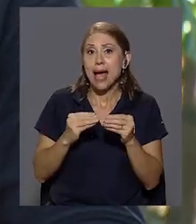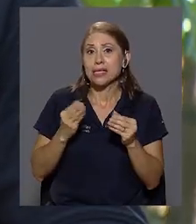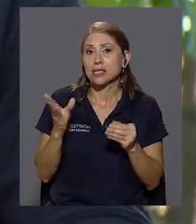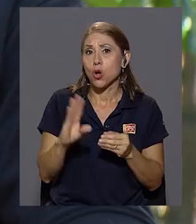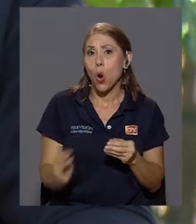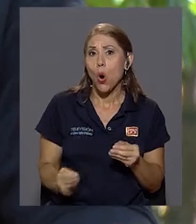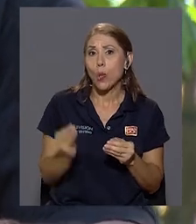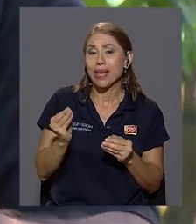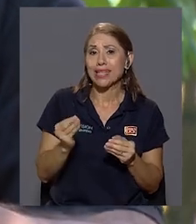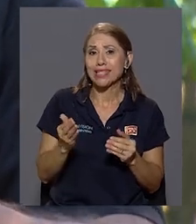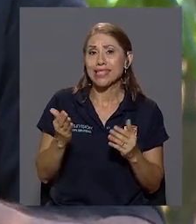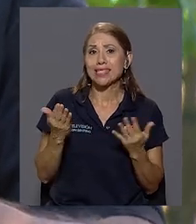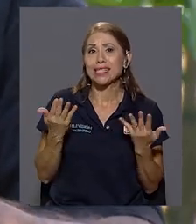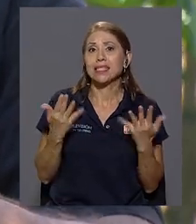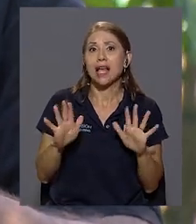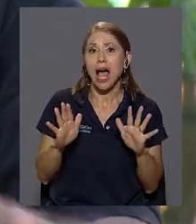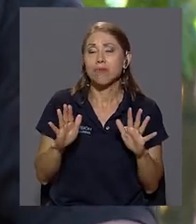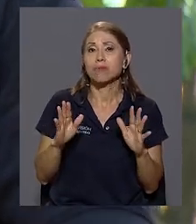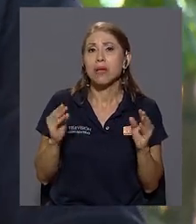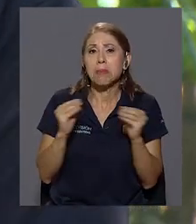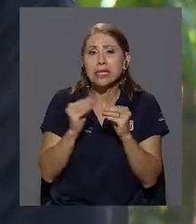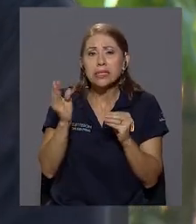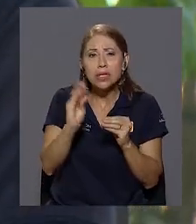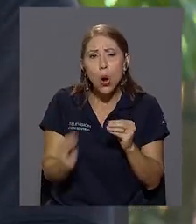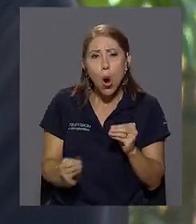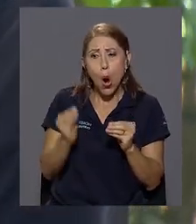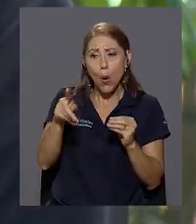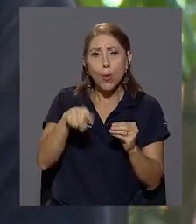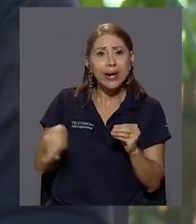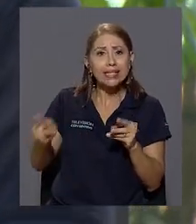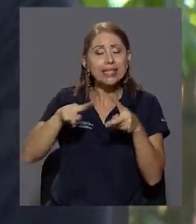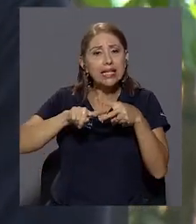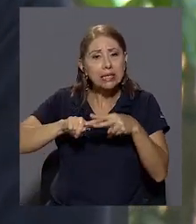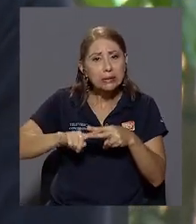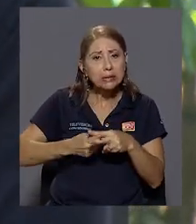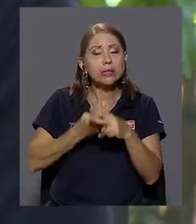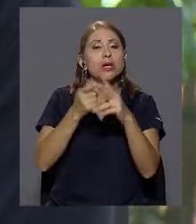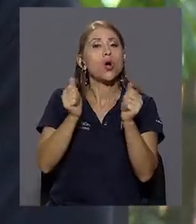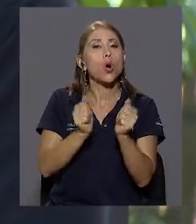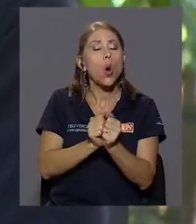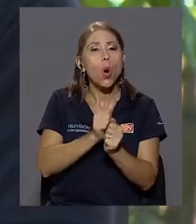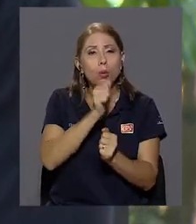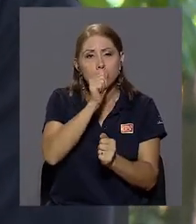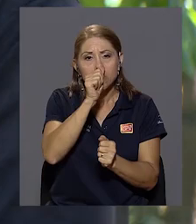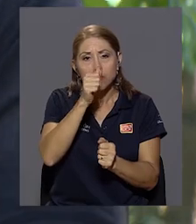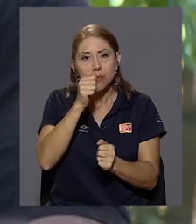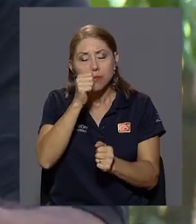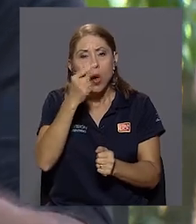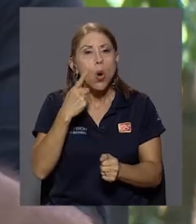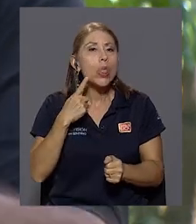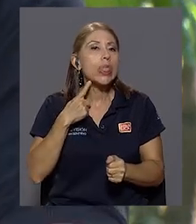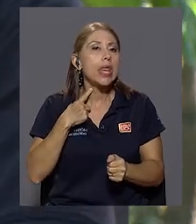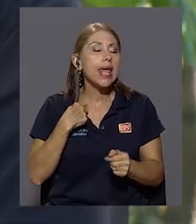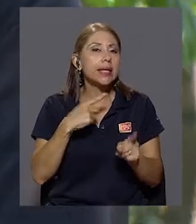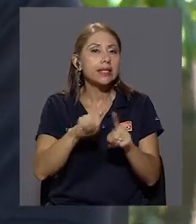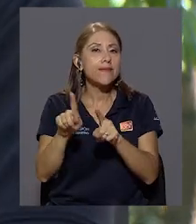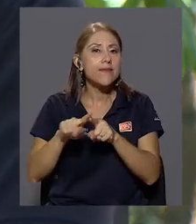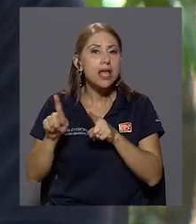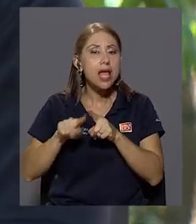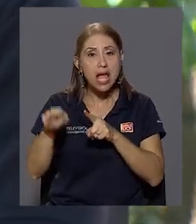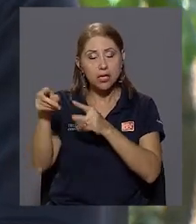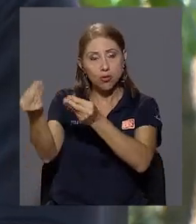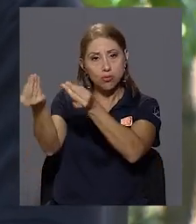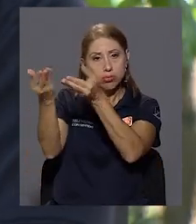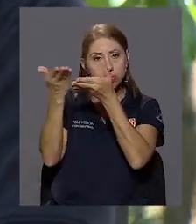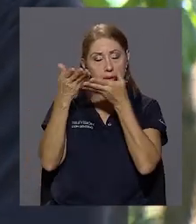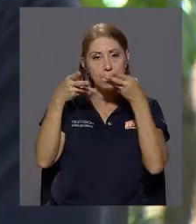jóvenes o más incluso de menores edades las poblaciones que están accediendo a las drogas. Una muestra, lo